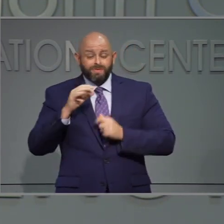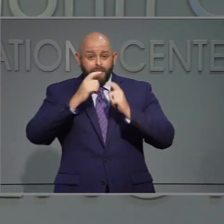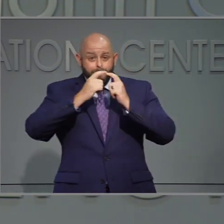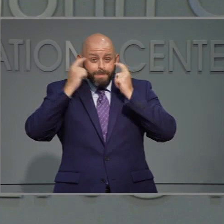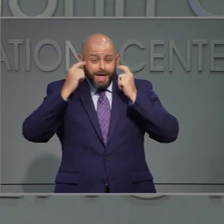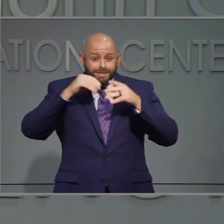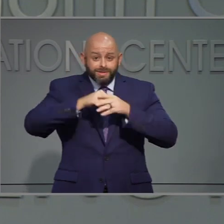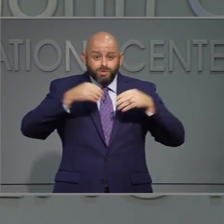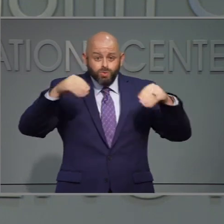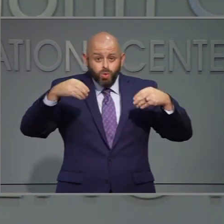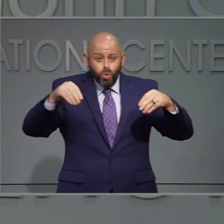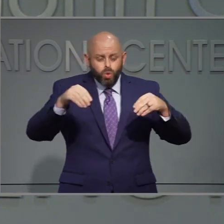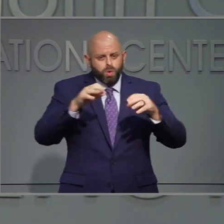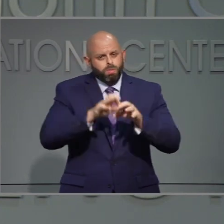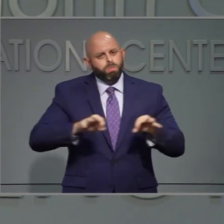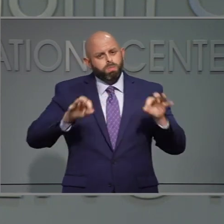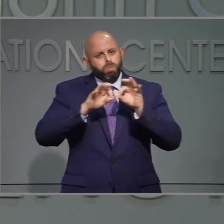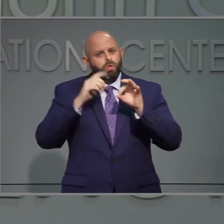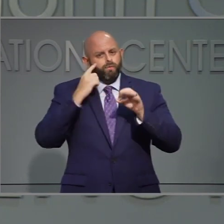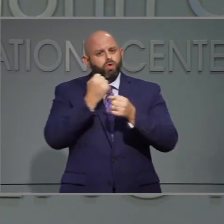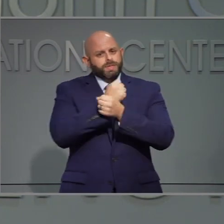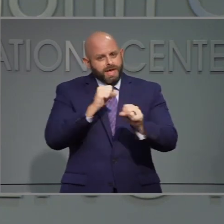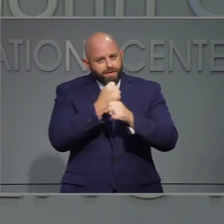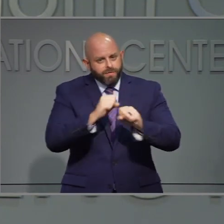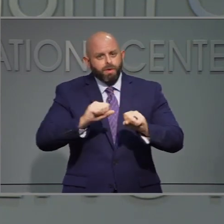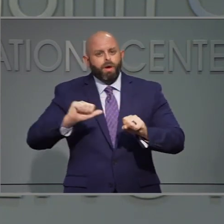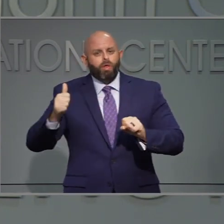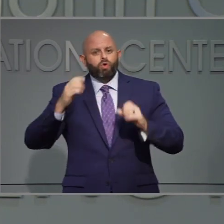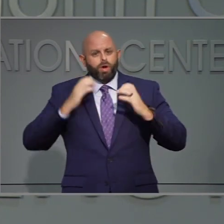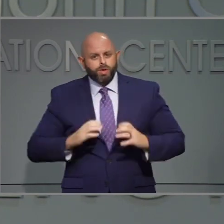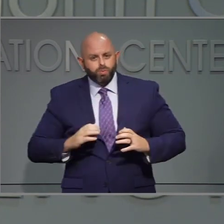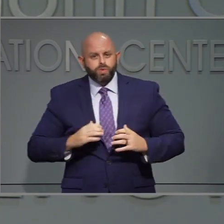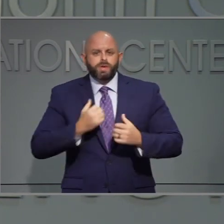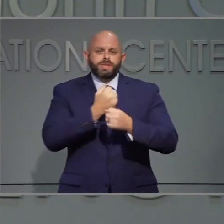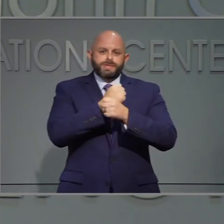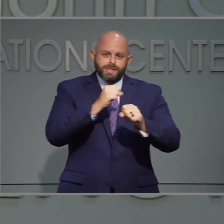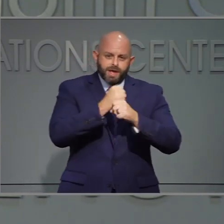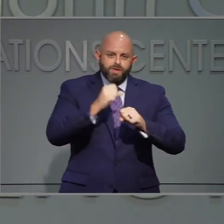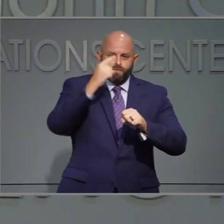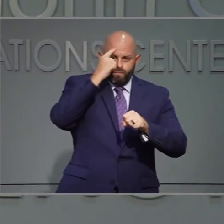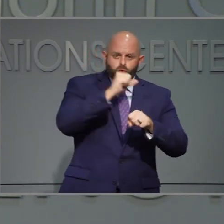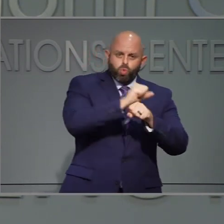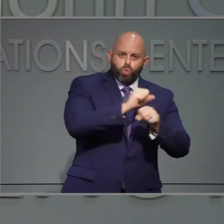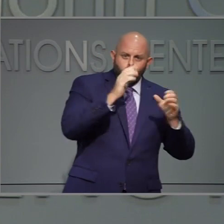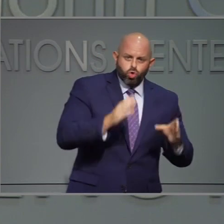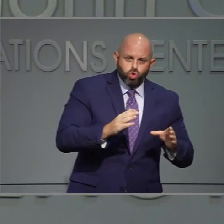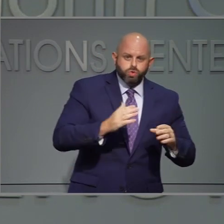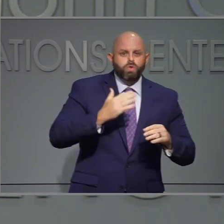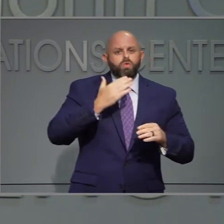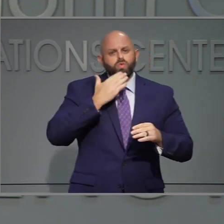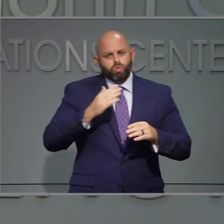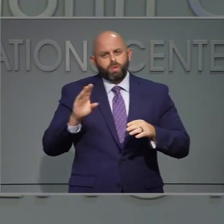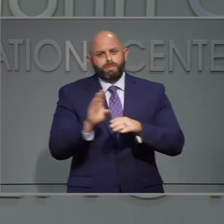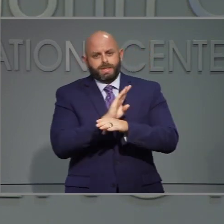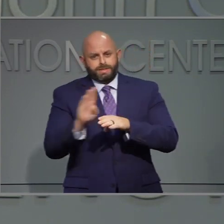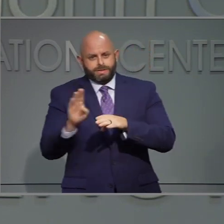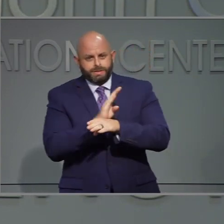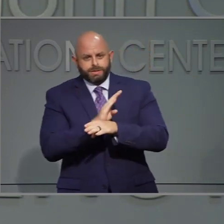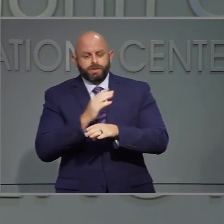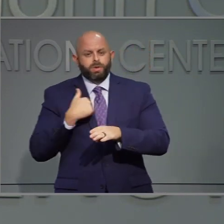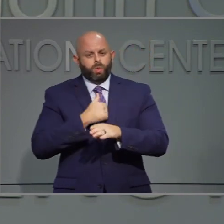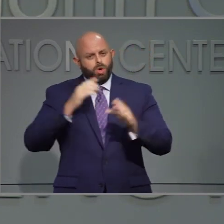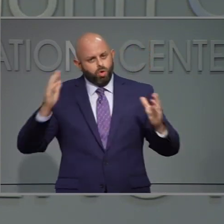de sus clientes y de los empleados del negocio, sino también es una buena práctica económica para ellos. Nosotros estamos